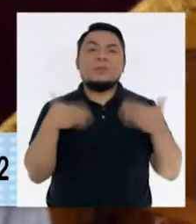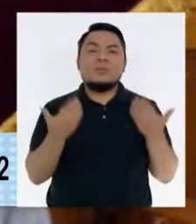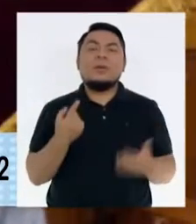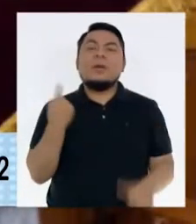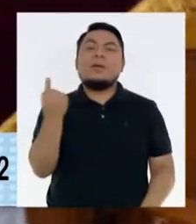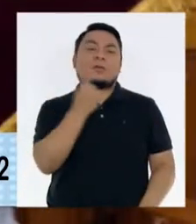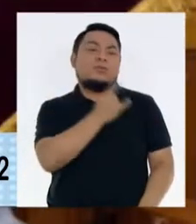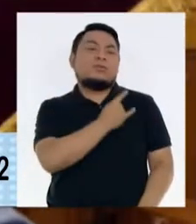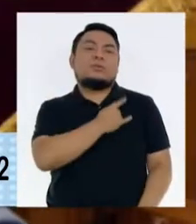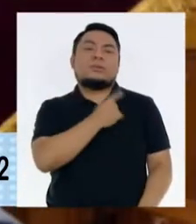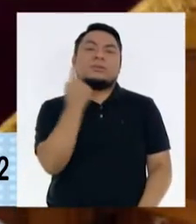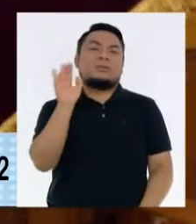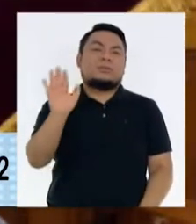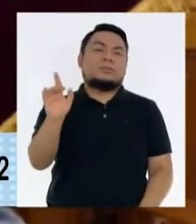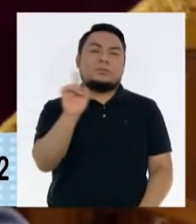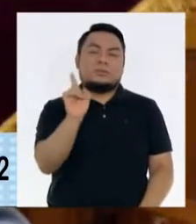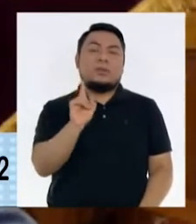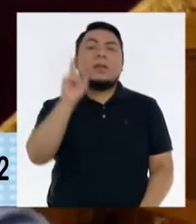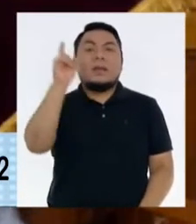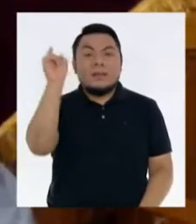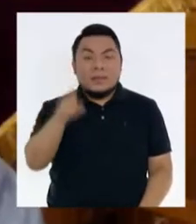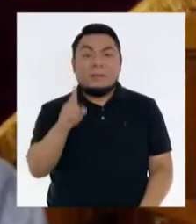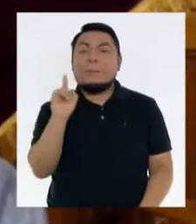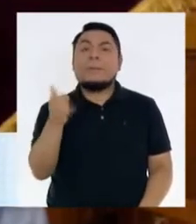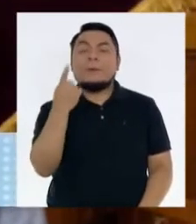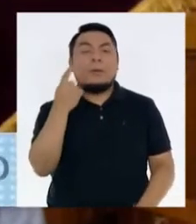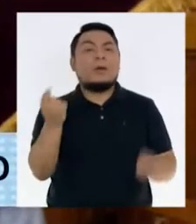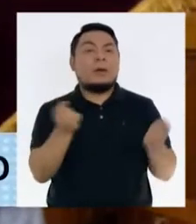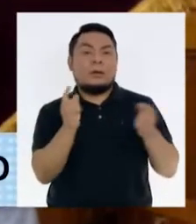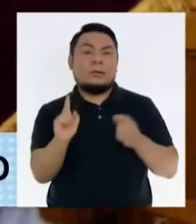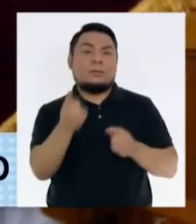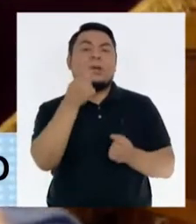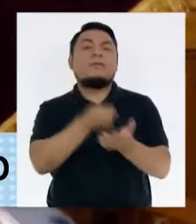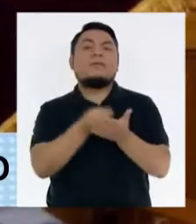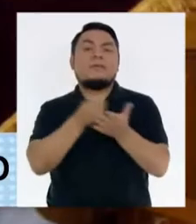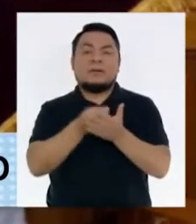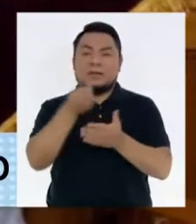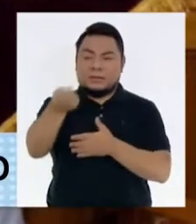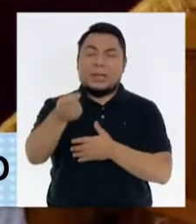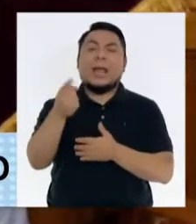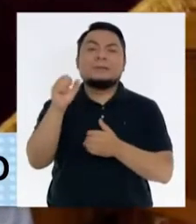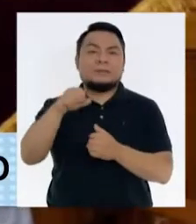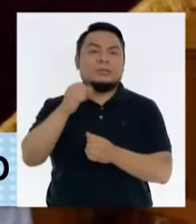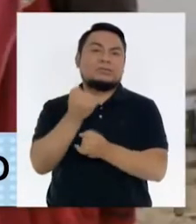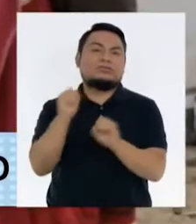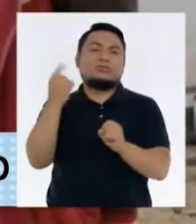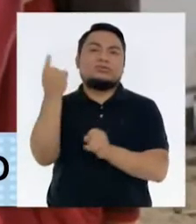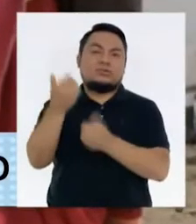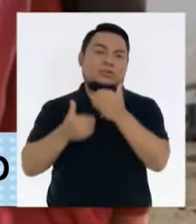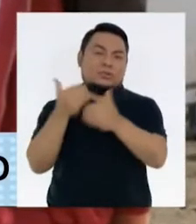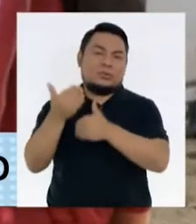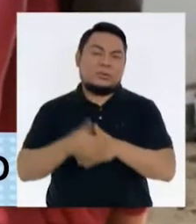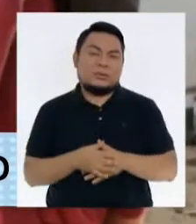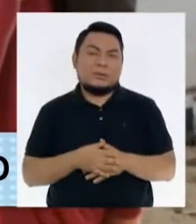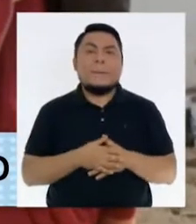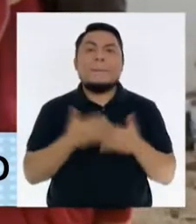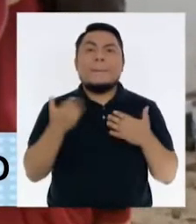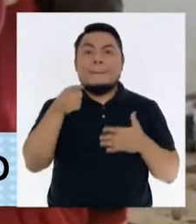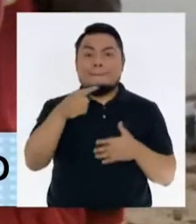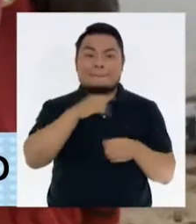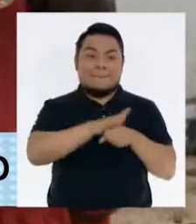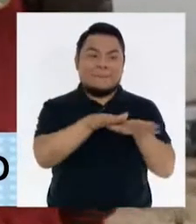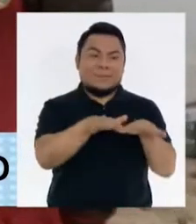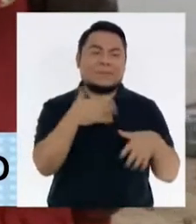autonomía universitaria si es que no hay autonomía financiera si no hay asignación presupuestal precisa que la